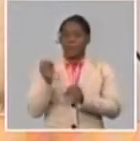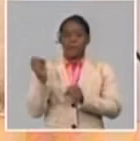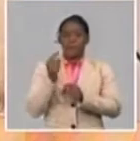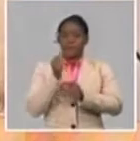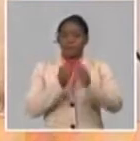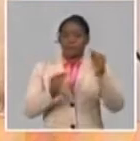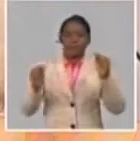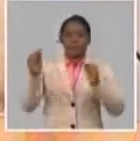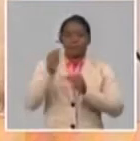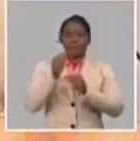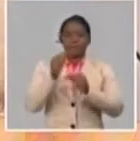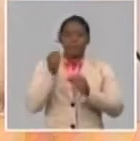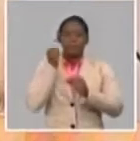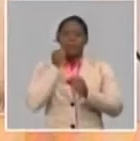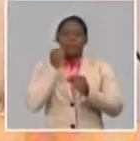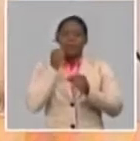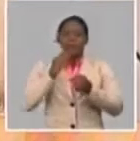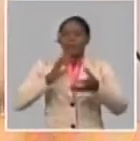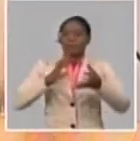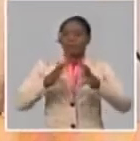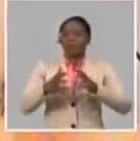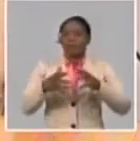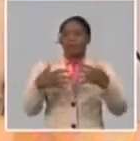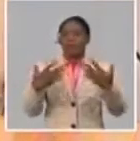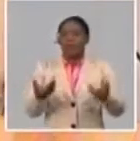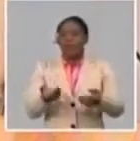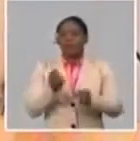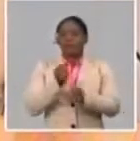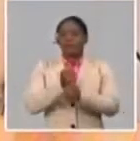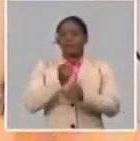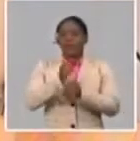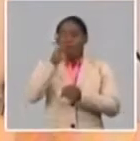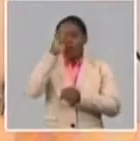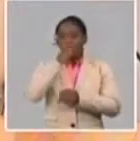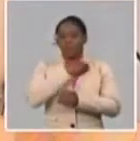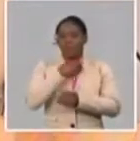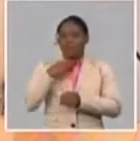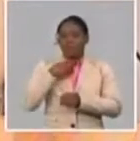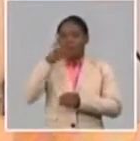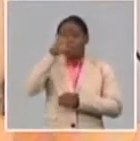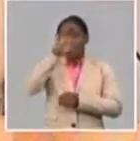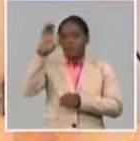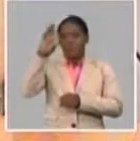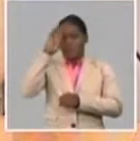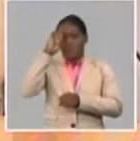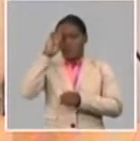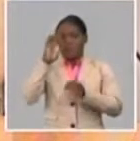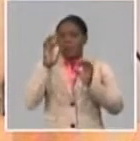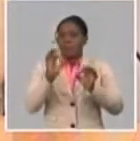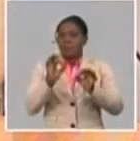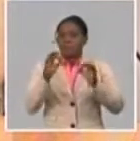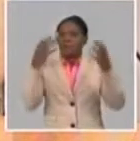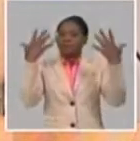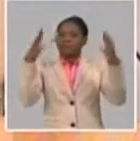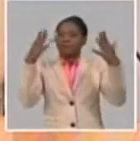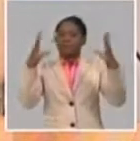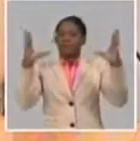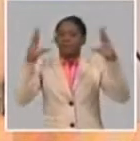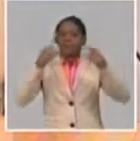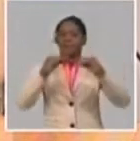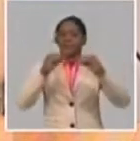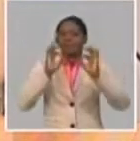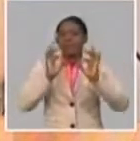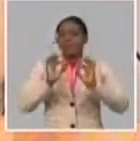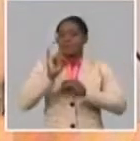complicado, más caliente, los hospitales. Y digamos ese aplauso de las 9 de la noche, de todos los días, es un